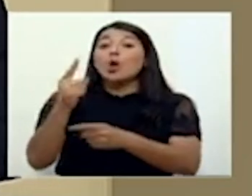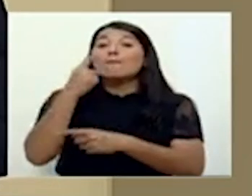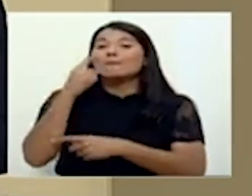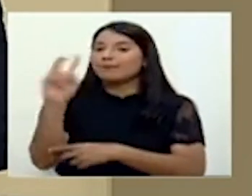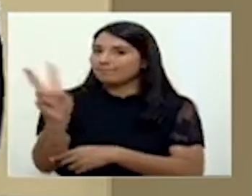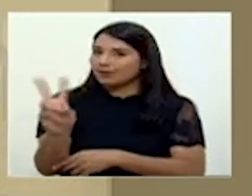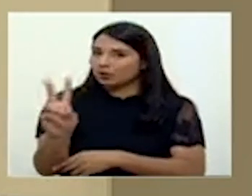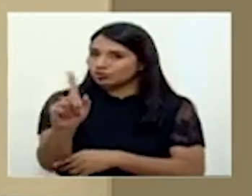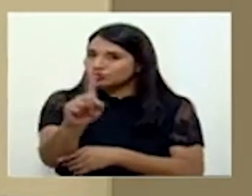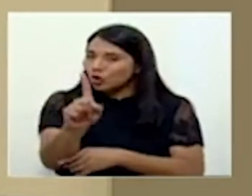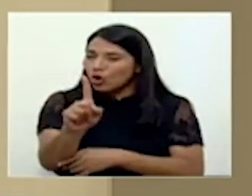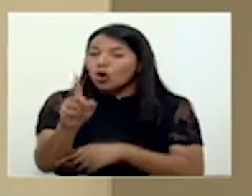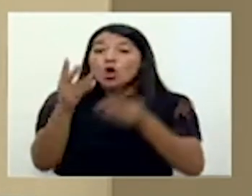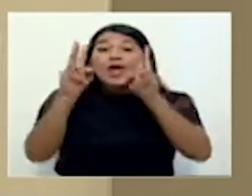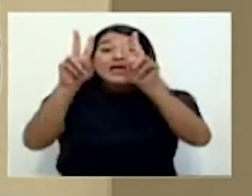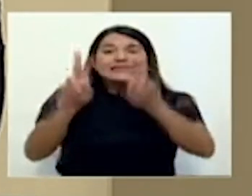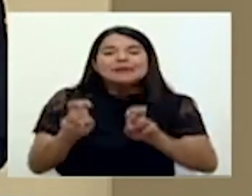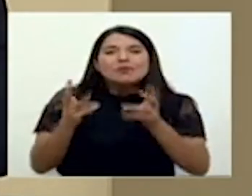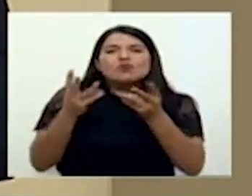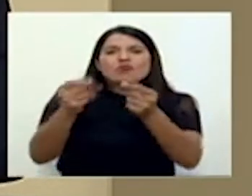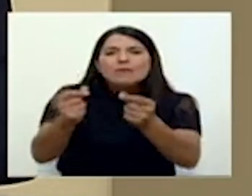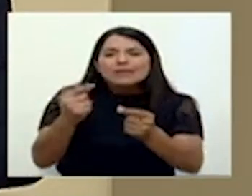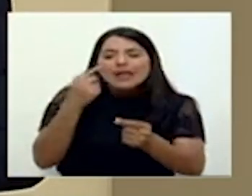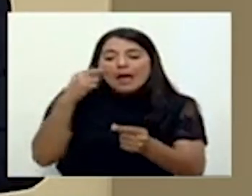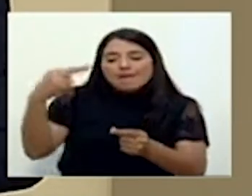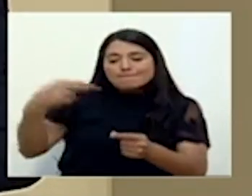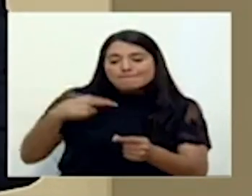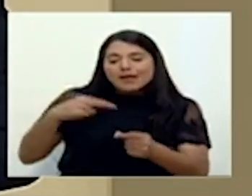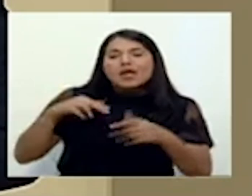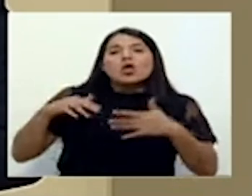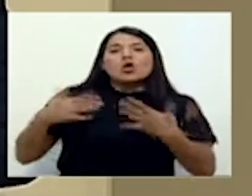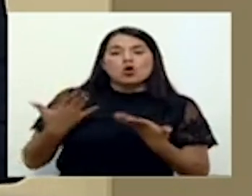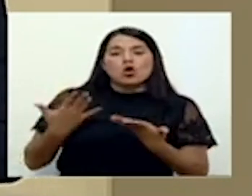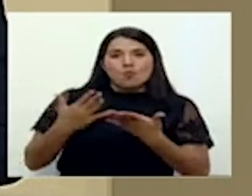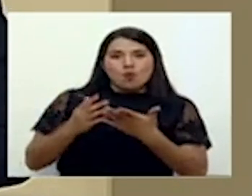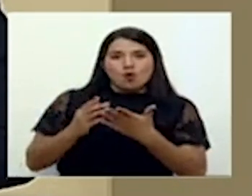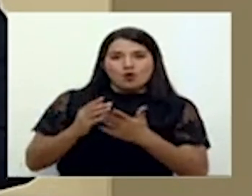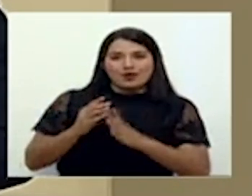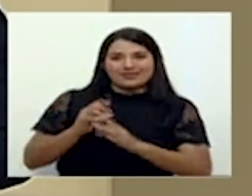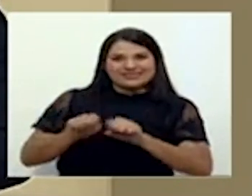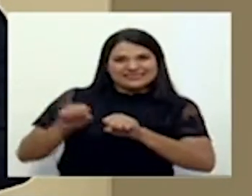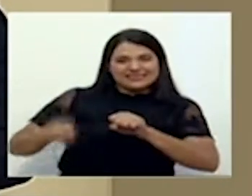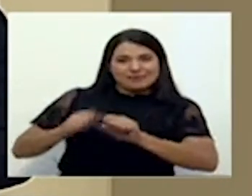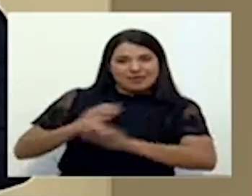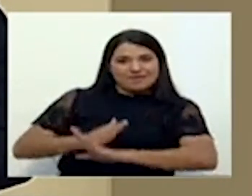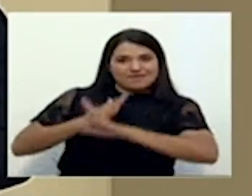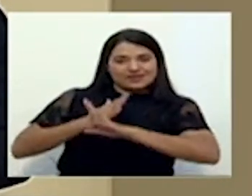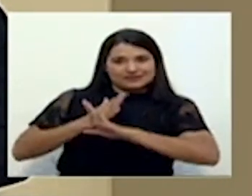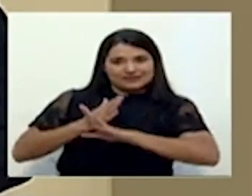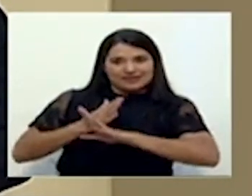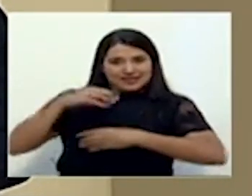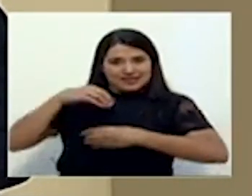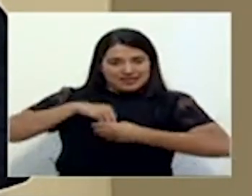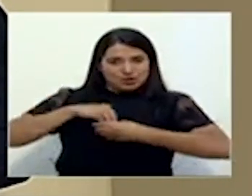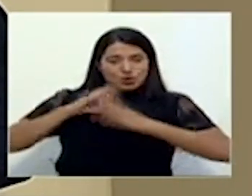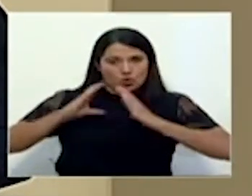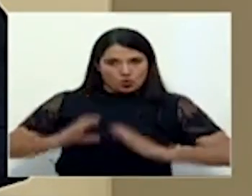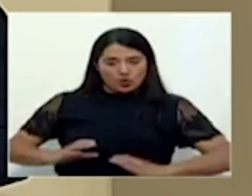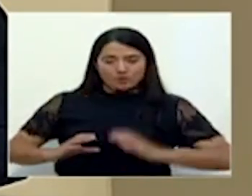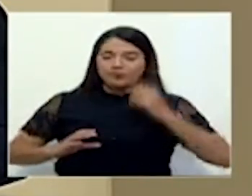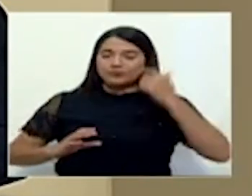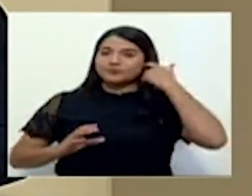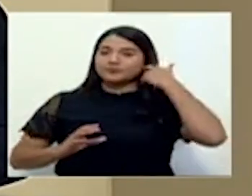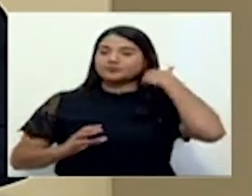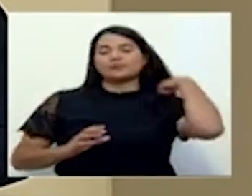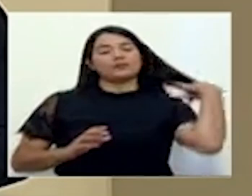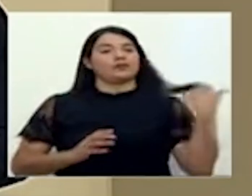ve es la reacción de las defensas en el cuerpo ante la presencia del virus y eso no ocurre en el momento de la infección, propiamente ocurre